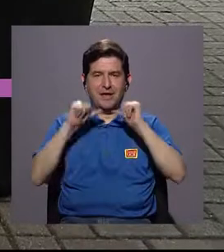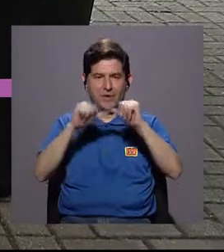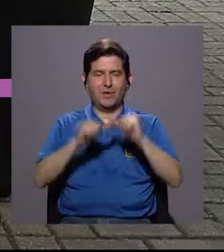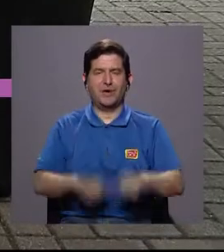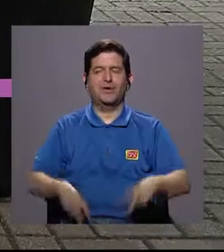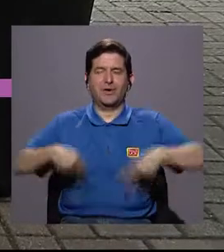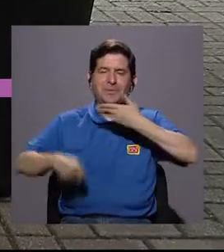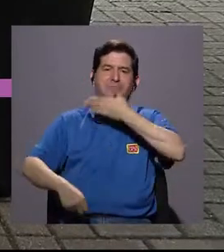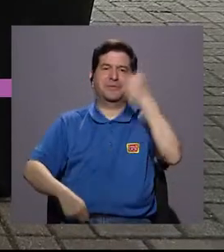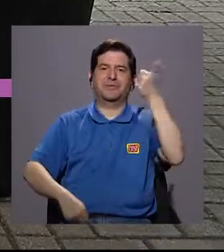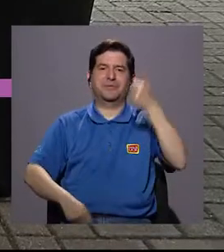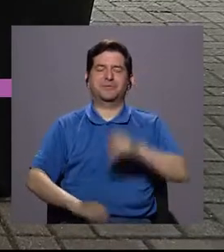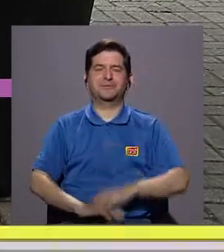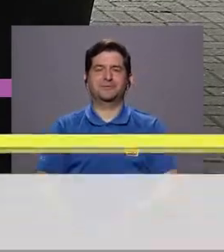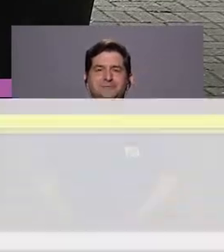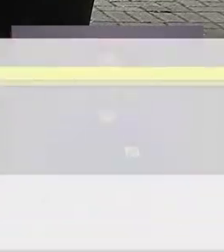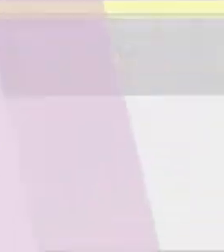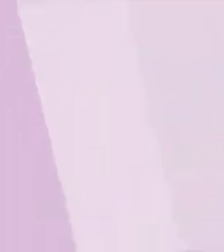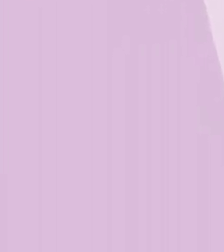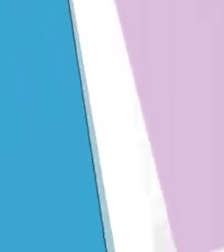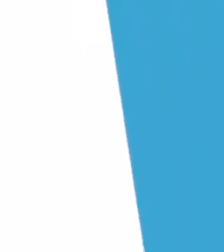regresamos con más de Vivir Mejor.